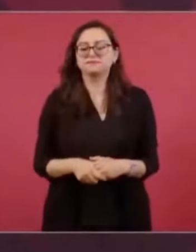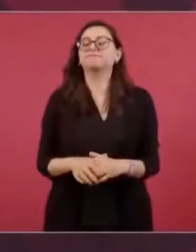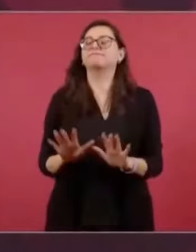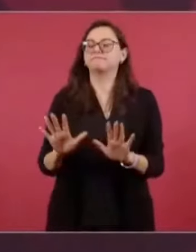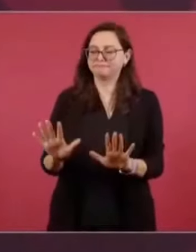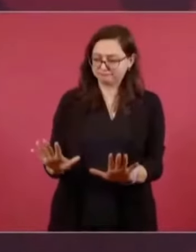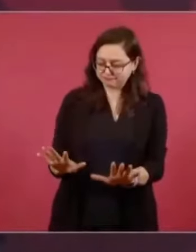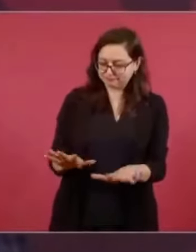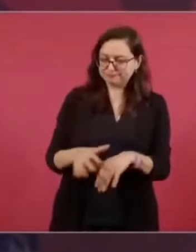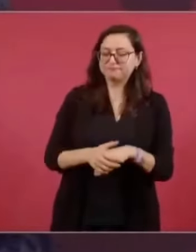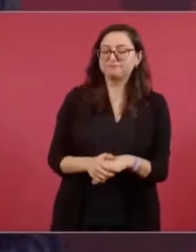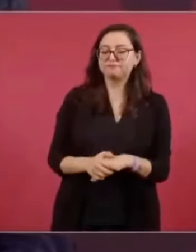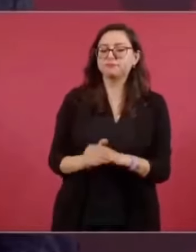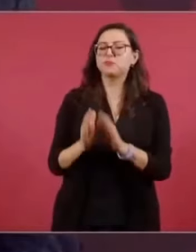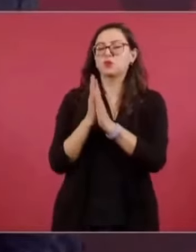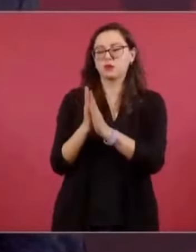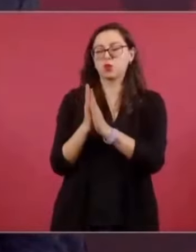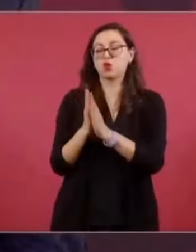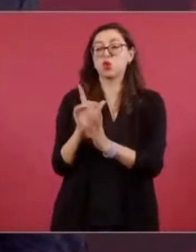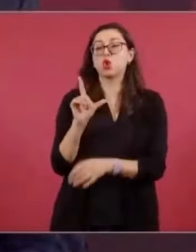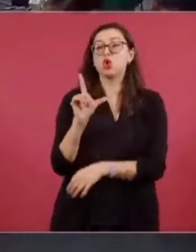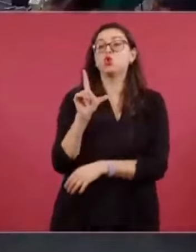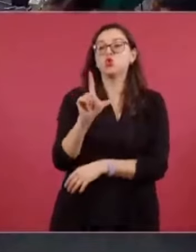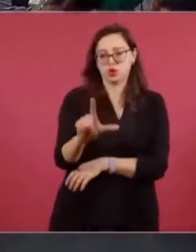les dice? Vamos a informar.